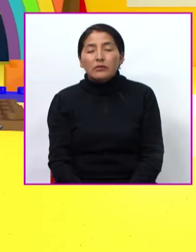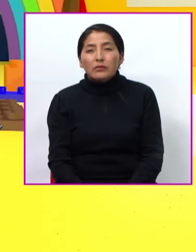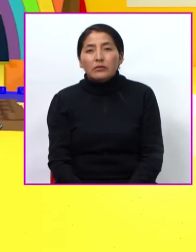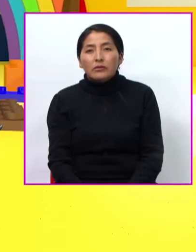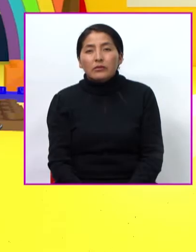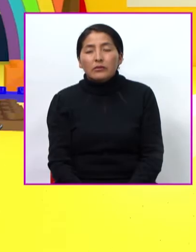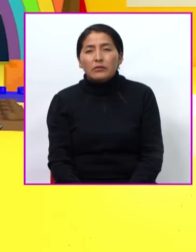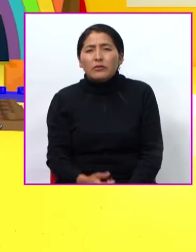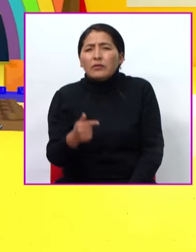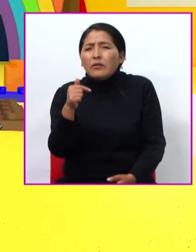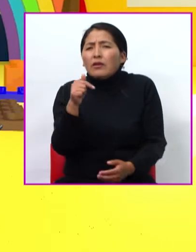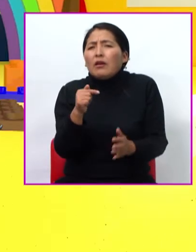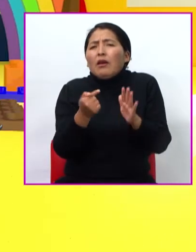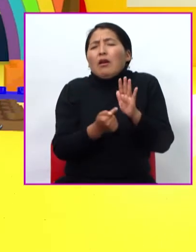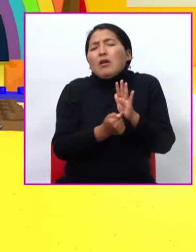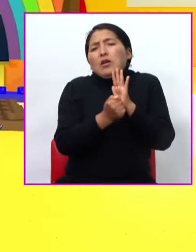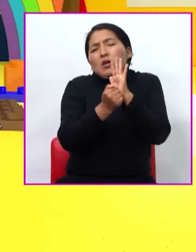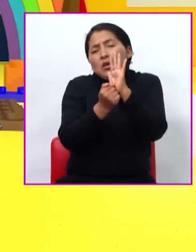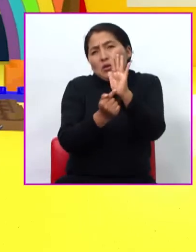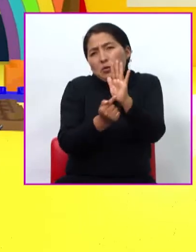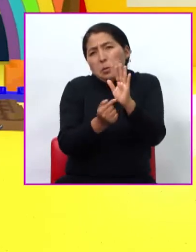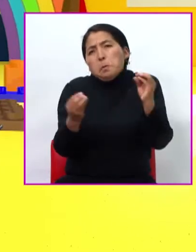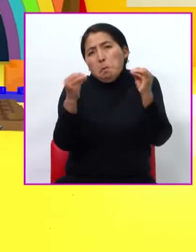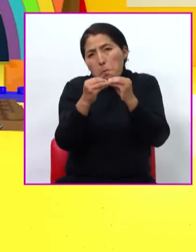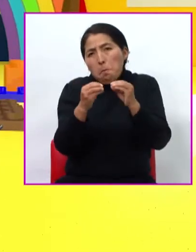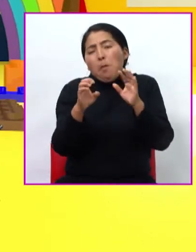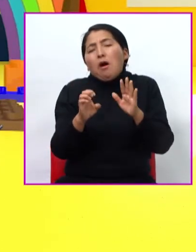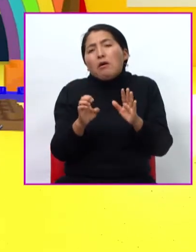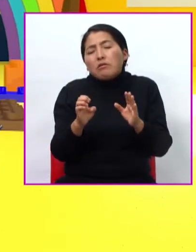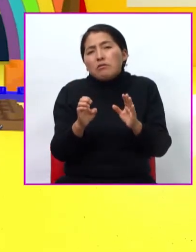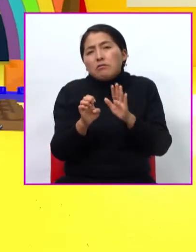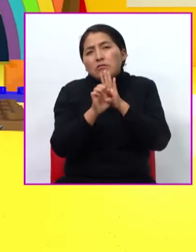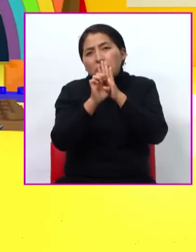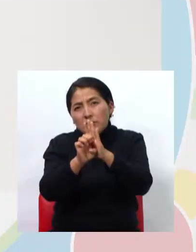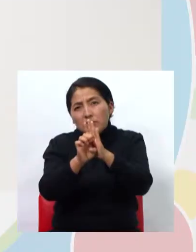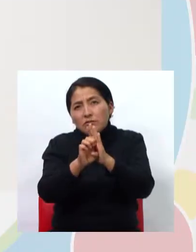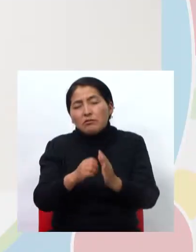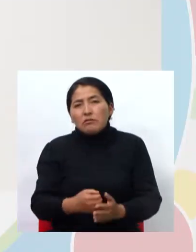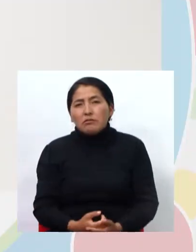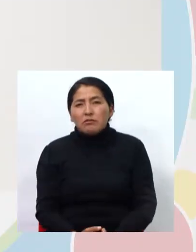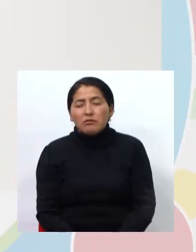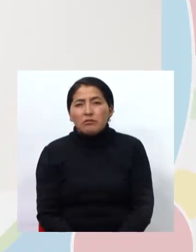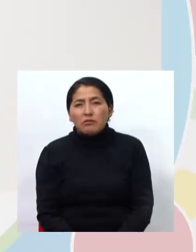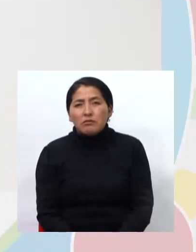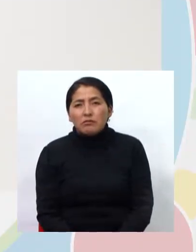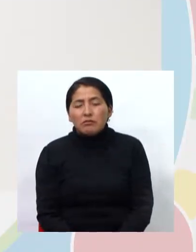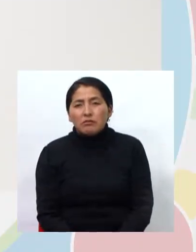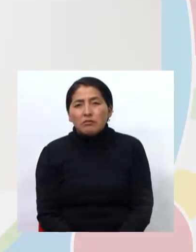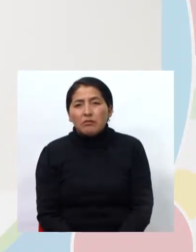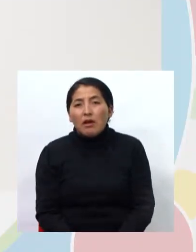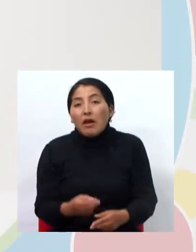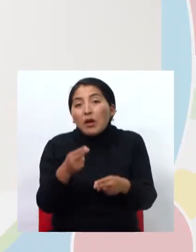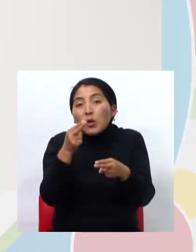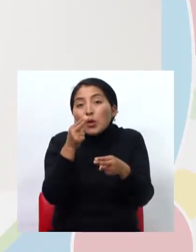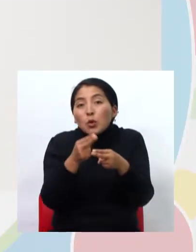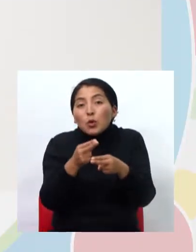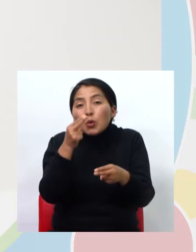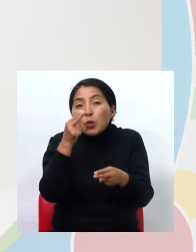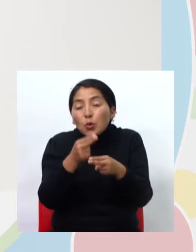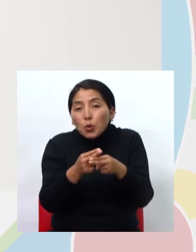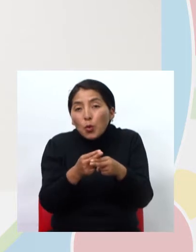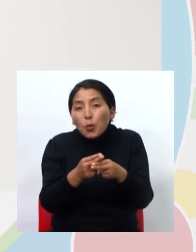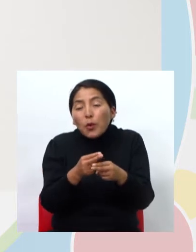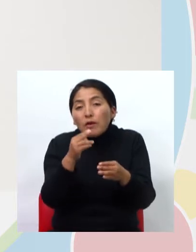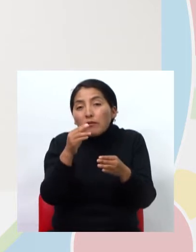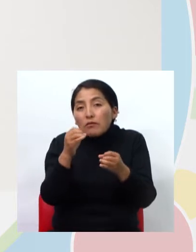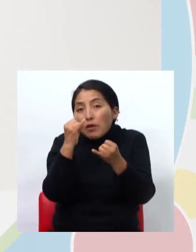Aquí les voy a mostrar más ejemplos. Ahí nos detenemos. Y dice, los nombres que acaban en O,